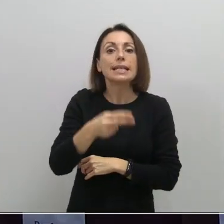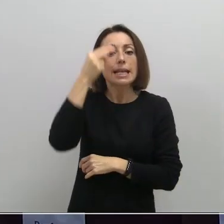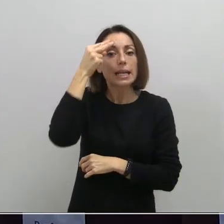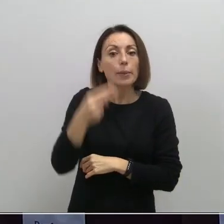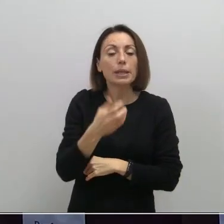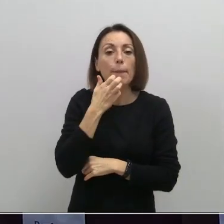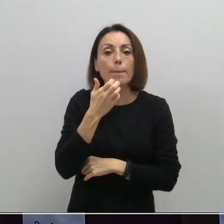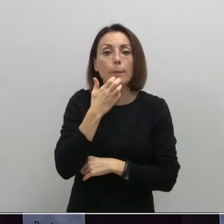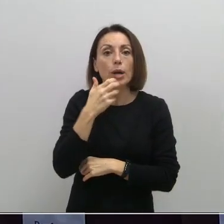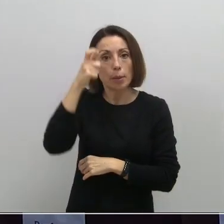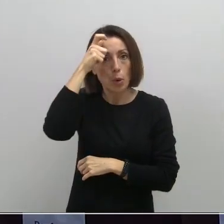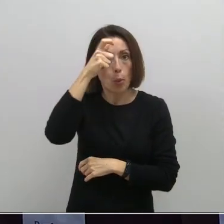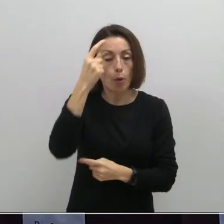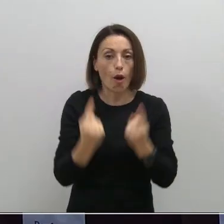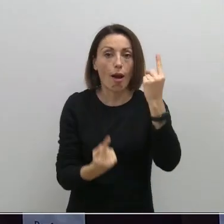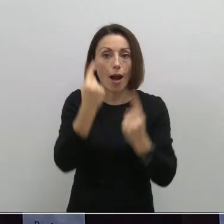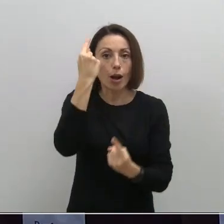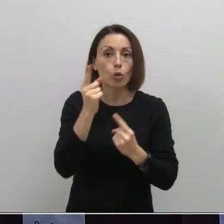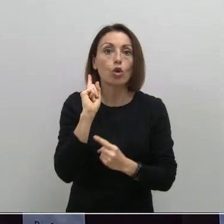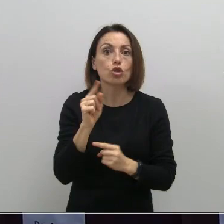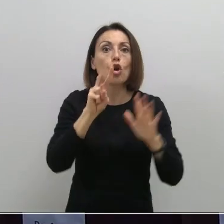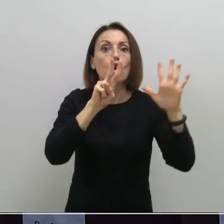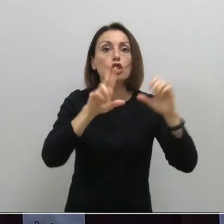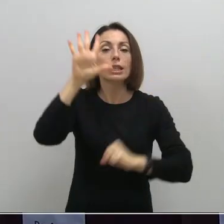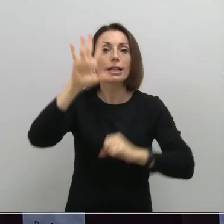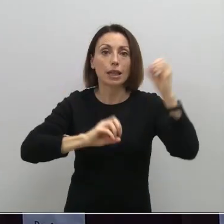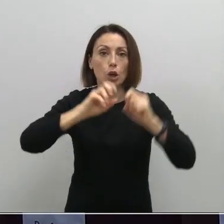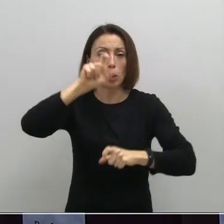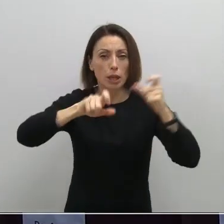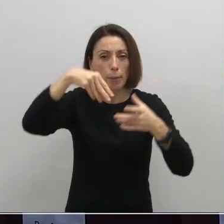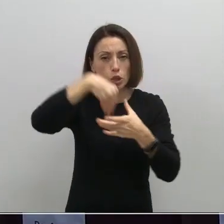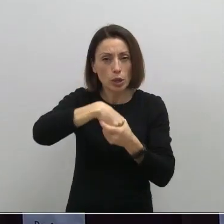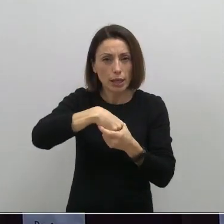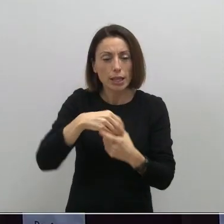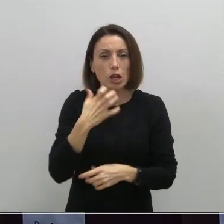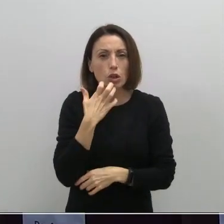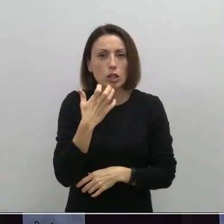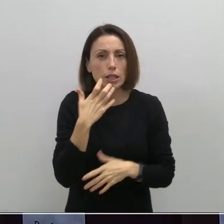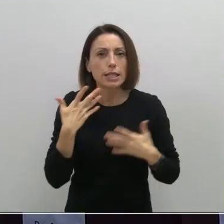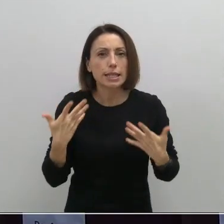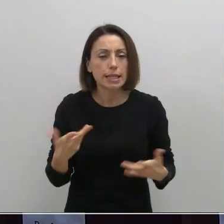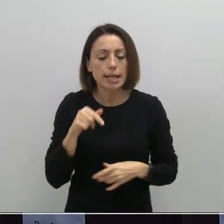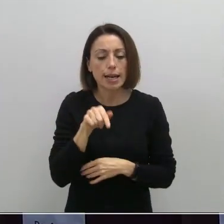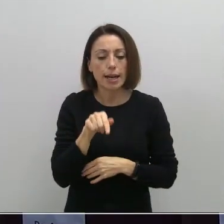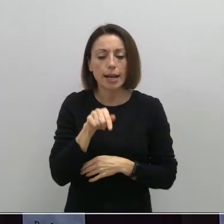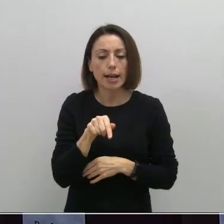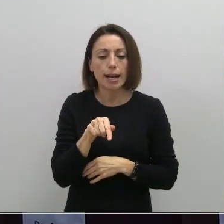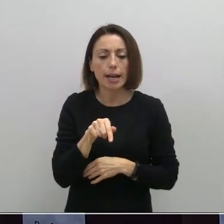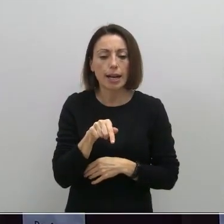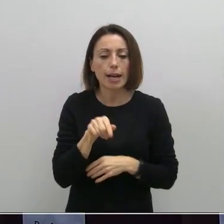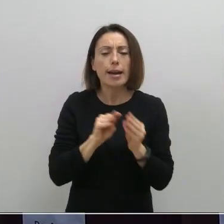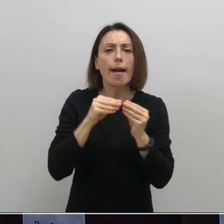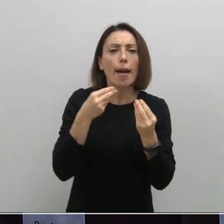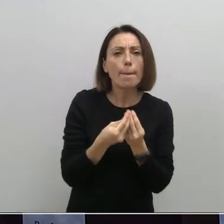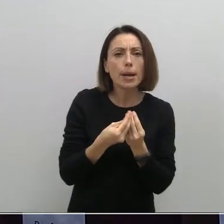las localidades en las que solo se puede llenar el 75% del aforo, si se han producido expedientes o